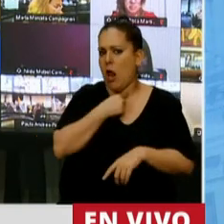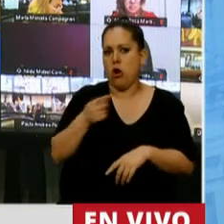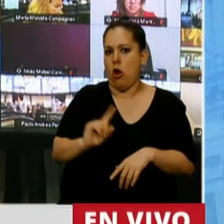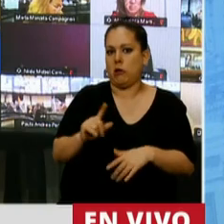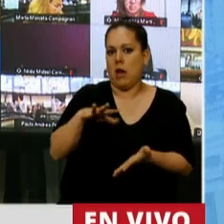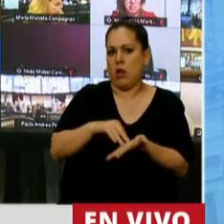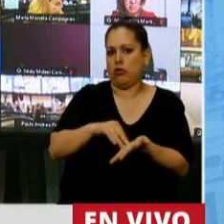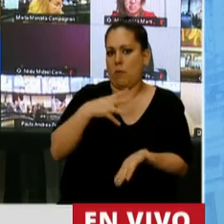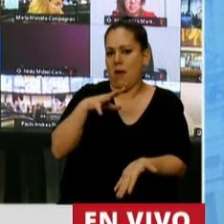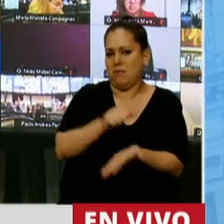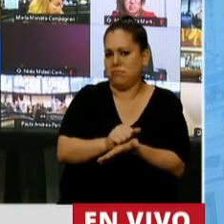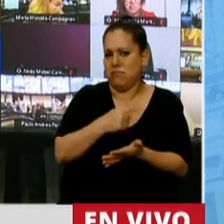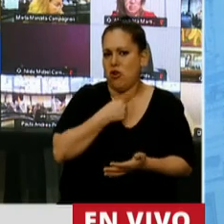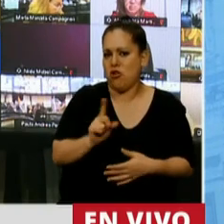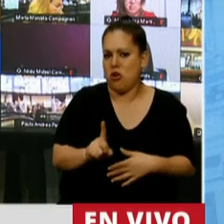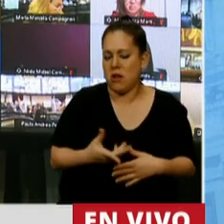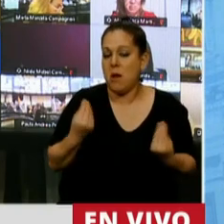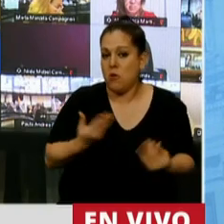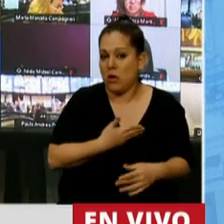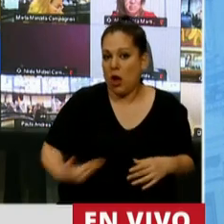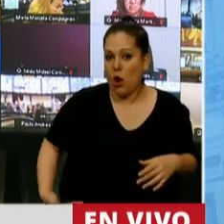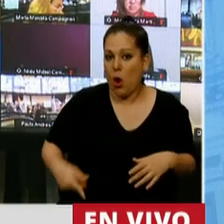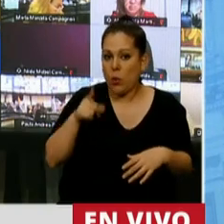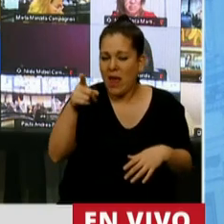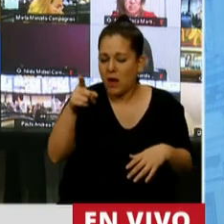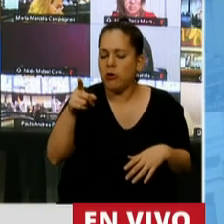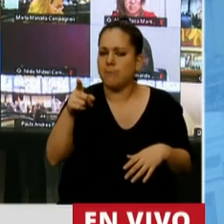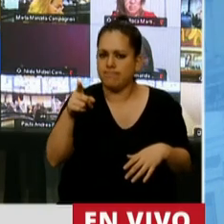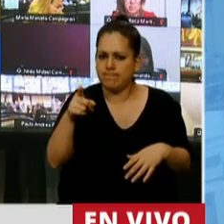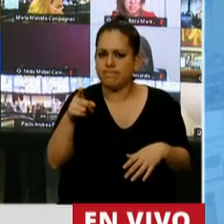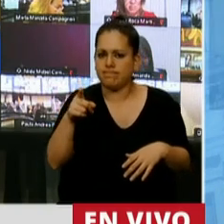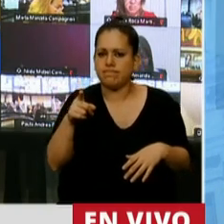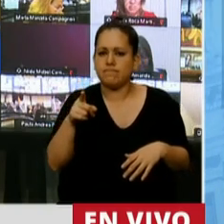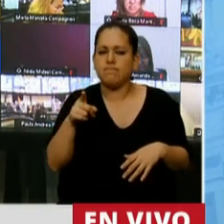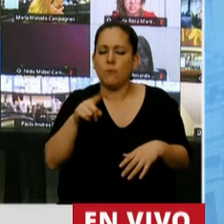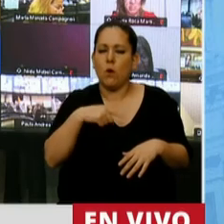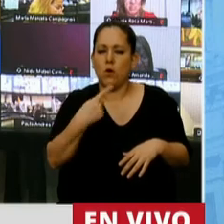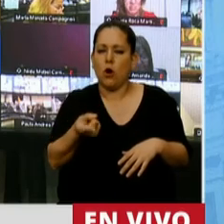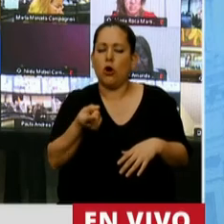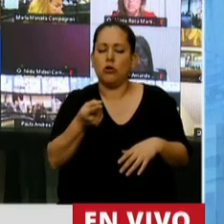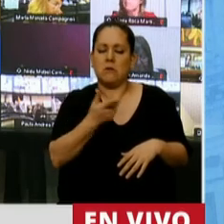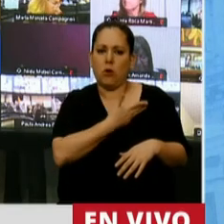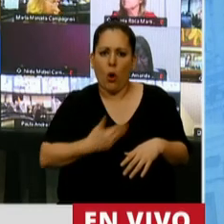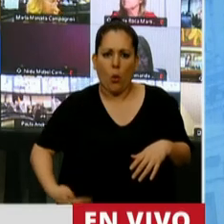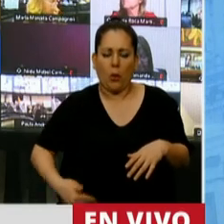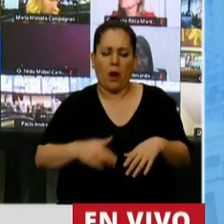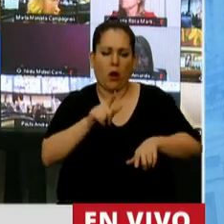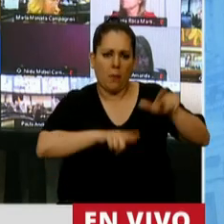Porque una parte del gobierno tiene una mirada benevolente, otra parte del gobierno no la tiene.